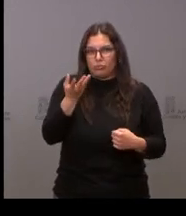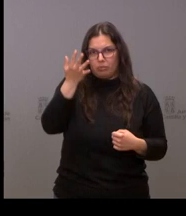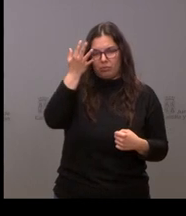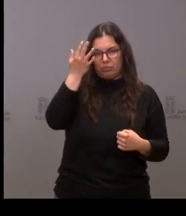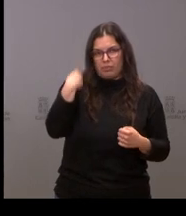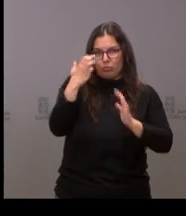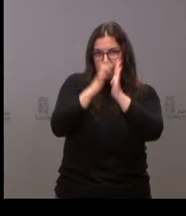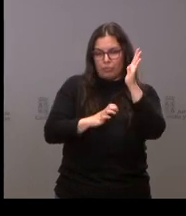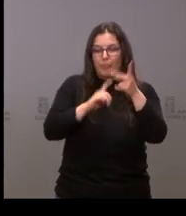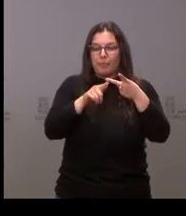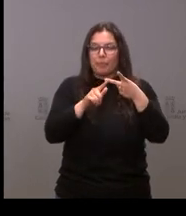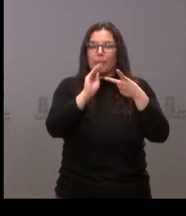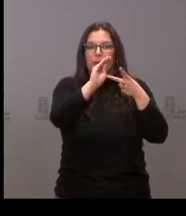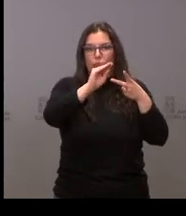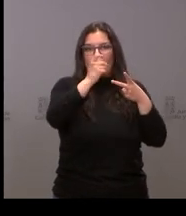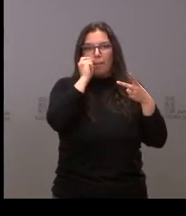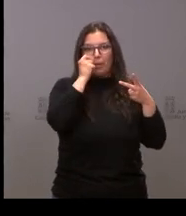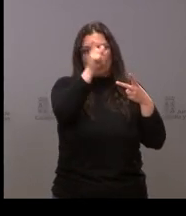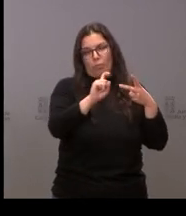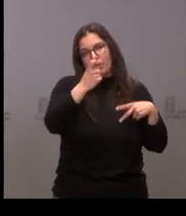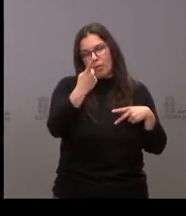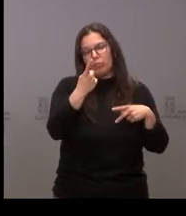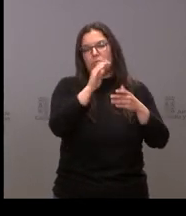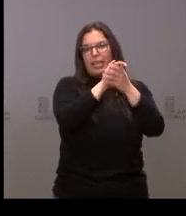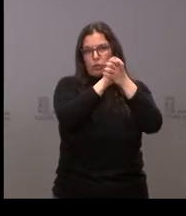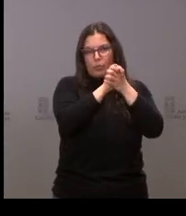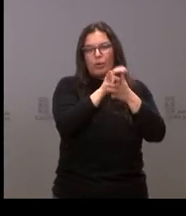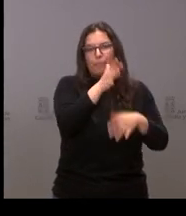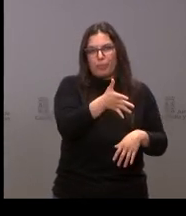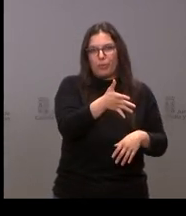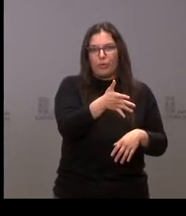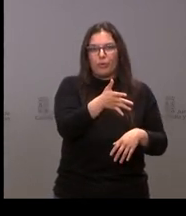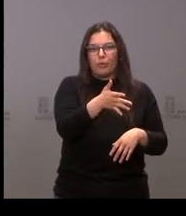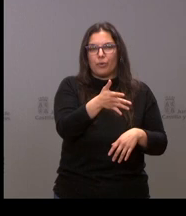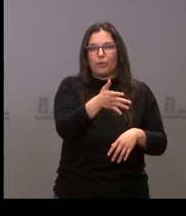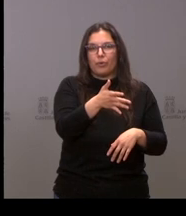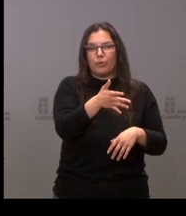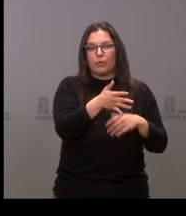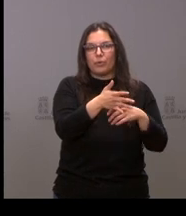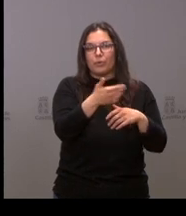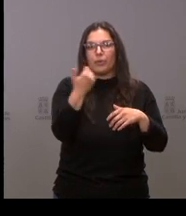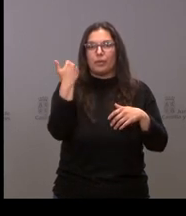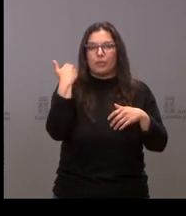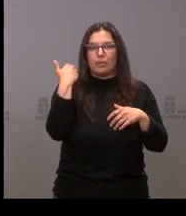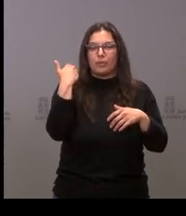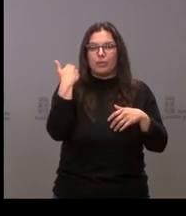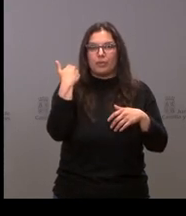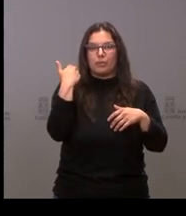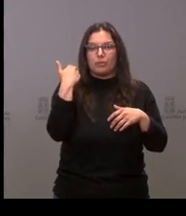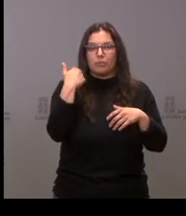señor Mañueco bueno darle la enhorabuena por porque empieza otro nuevo mandato